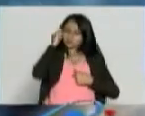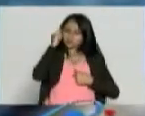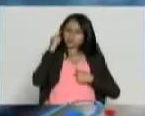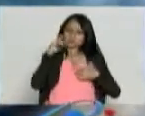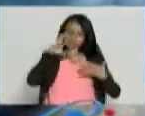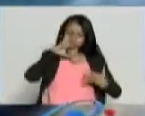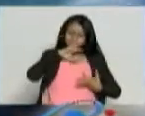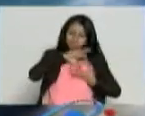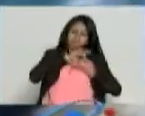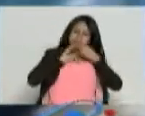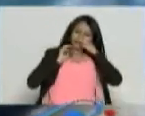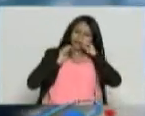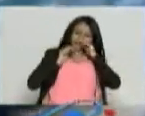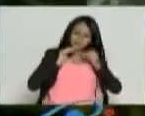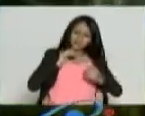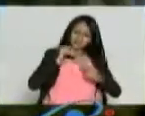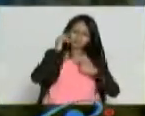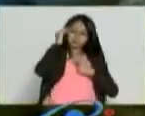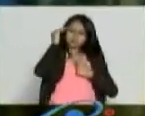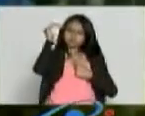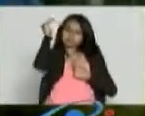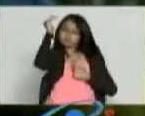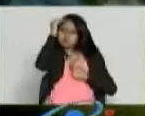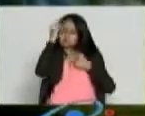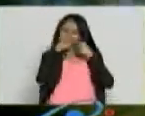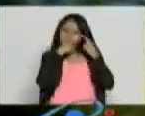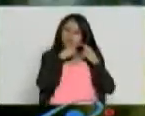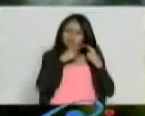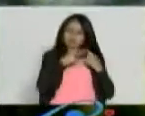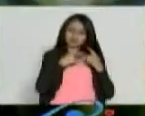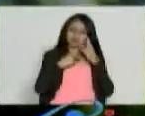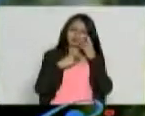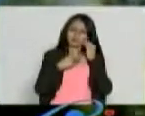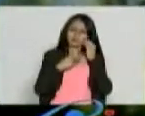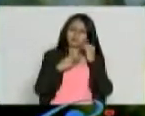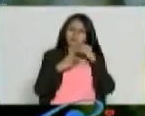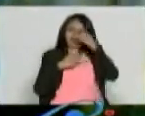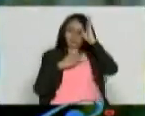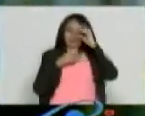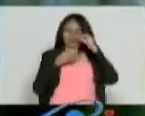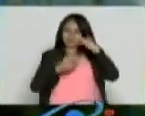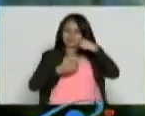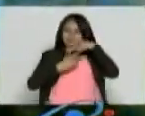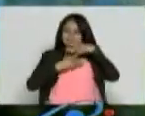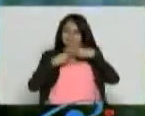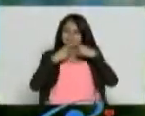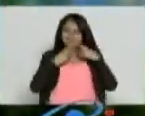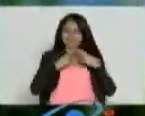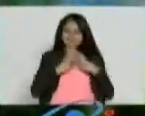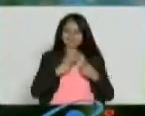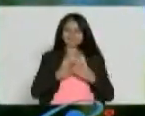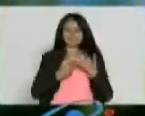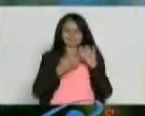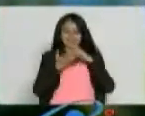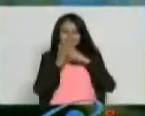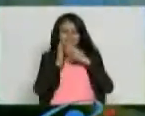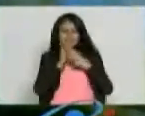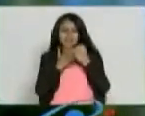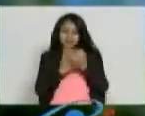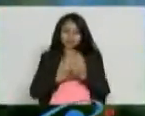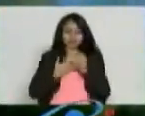interior que tiene la sabiduría natural con que Dios nos ha dotado. Esto ayudará bastante.